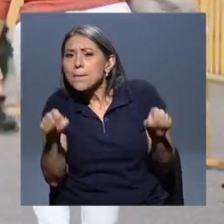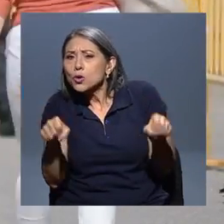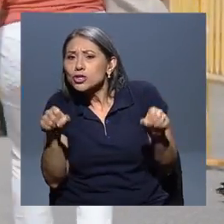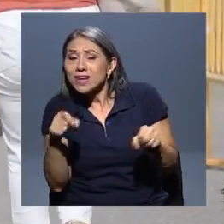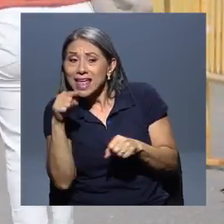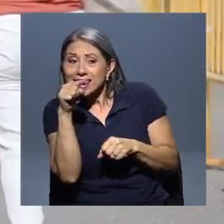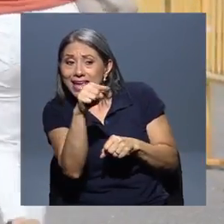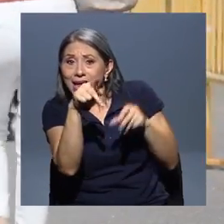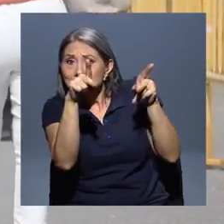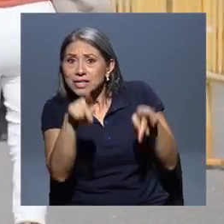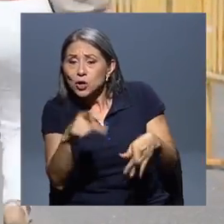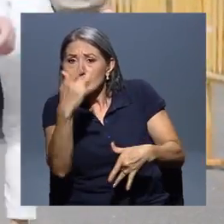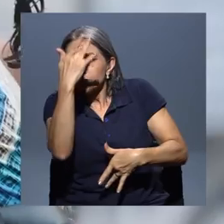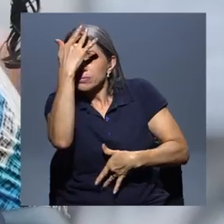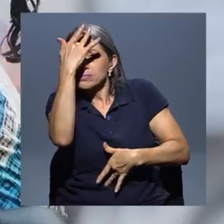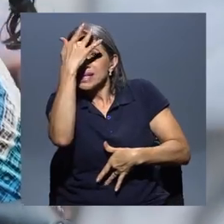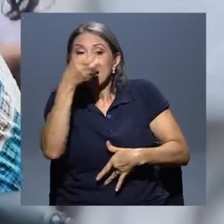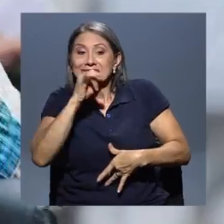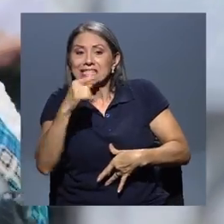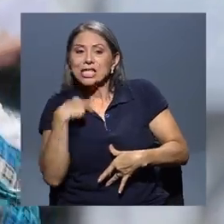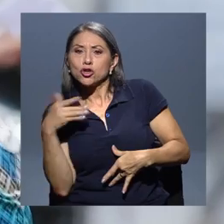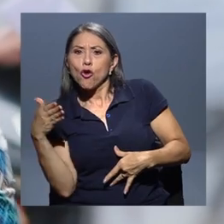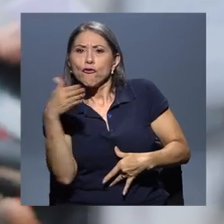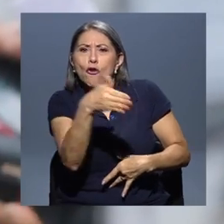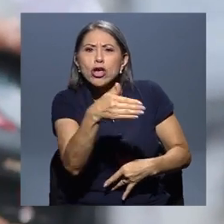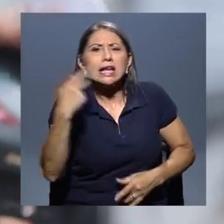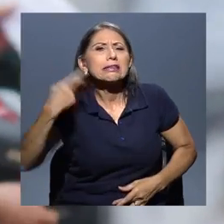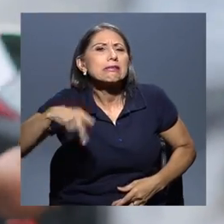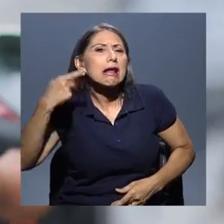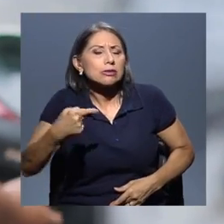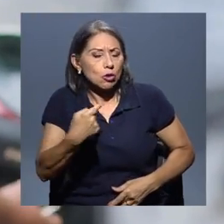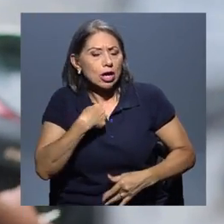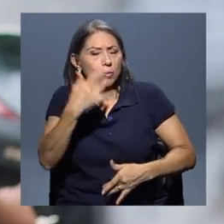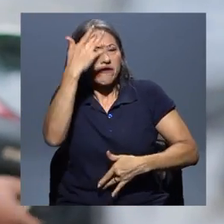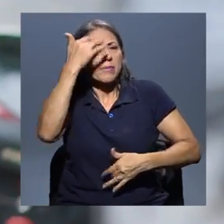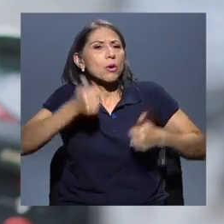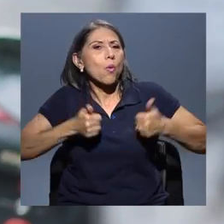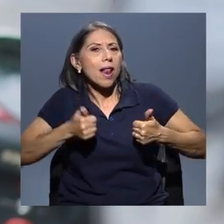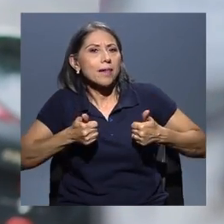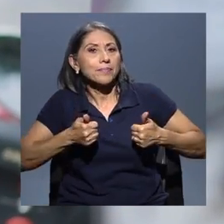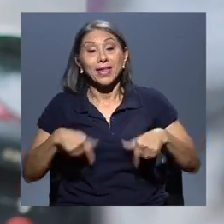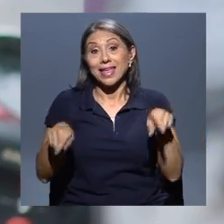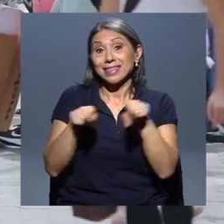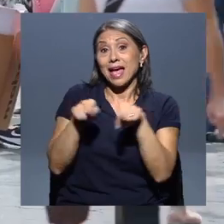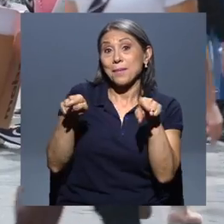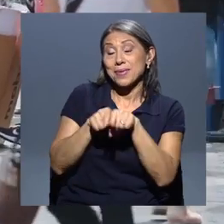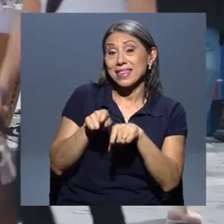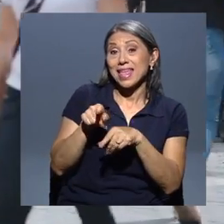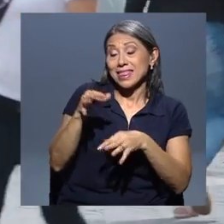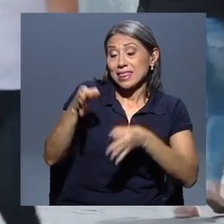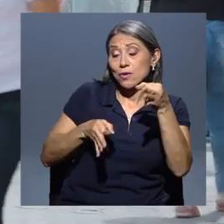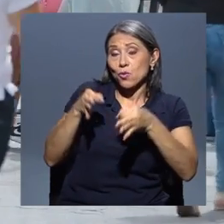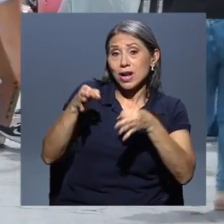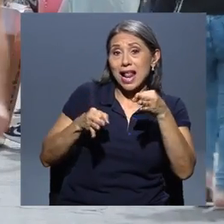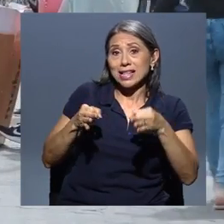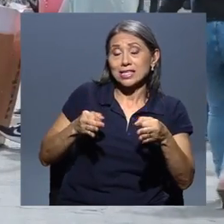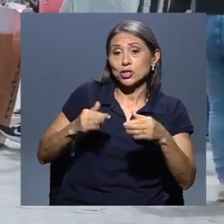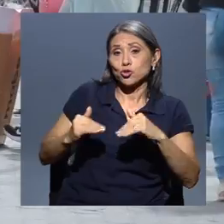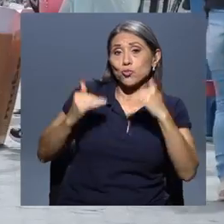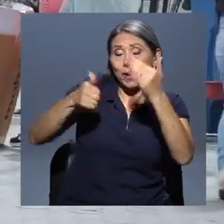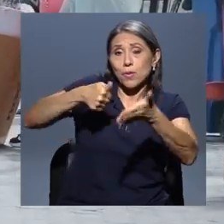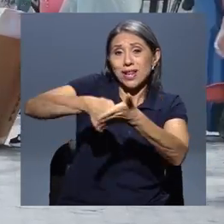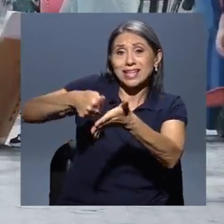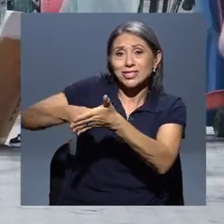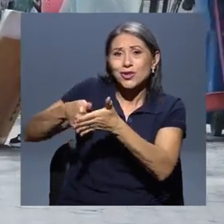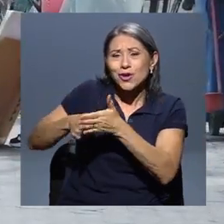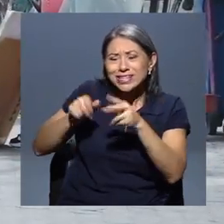tomo de estar en esa reunión? En estos momentos, también analizan datos del Tribunal Supremo de Elecciones con el fin de evaluar el impacto de la pandemia